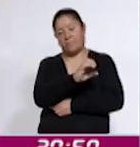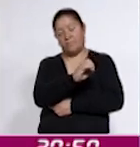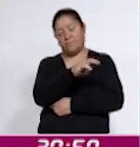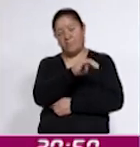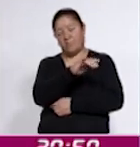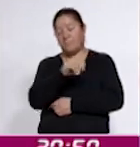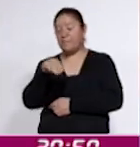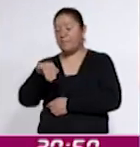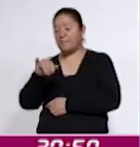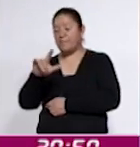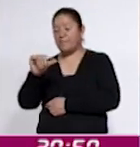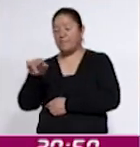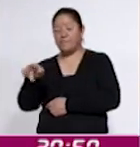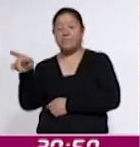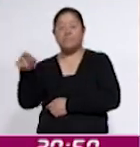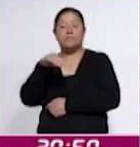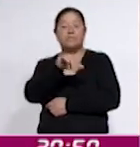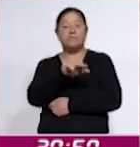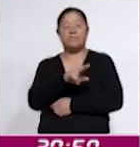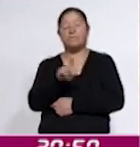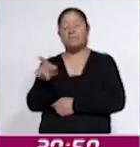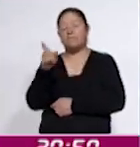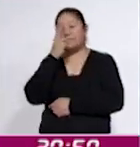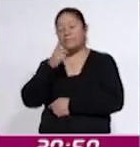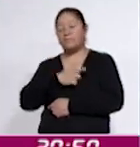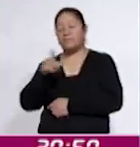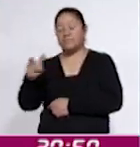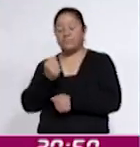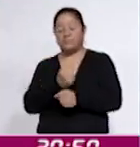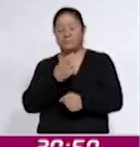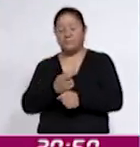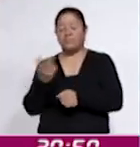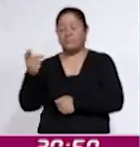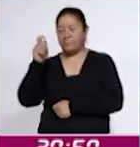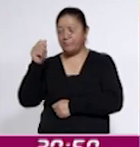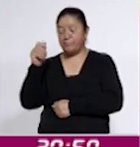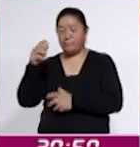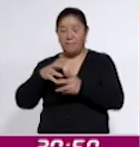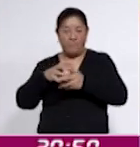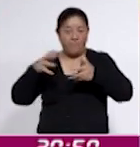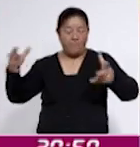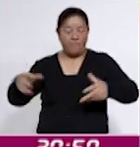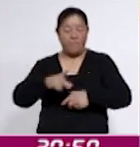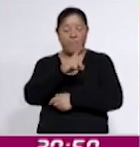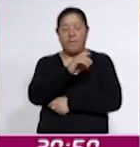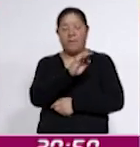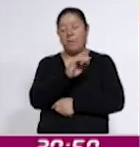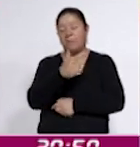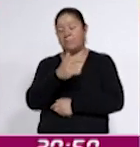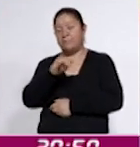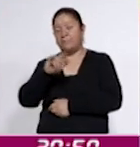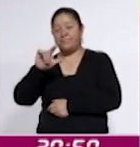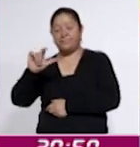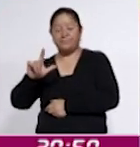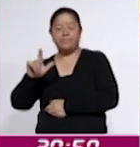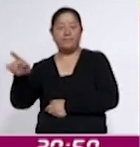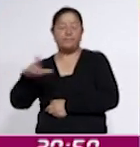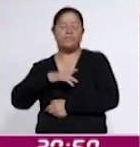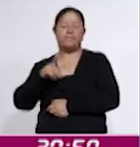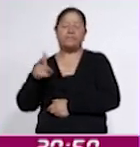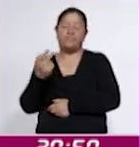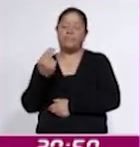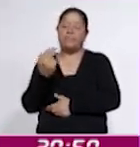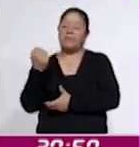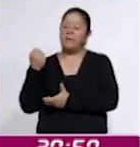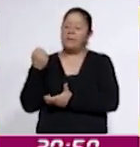Según Mauricio Landini, secretario del mayor sindicato del país, la CGL, se trata de una petición para aumentar los recursos.